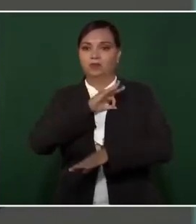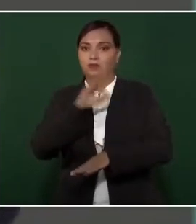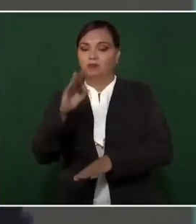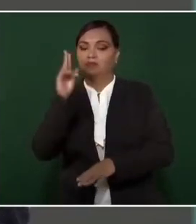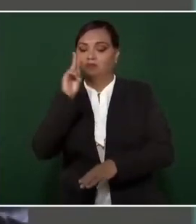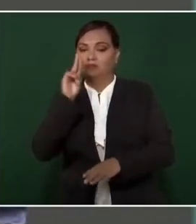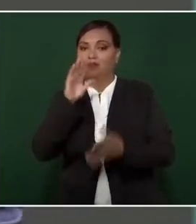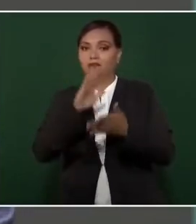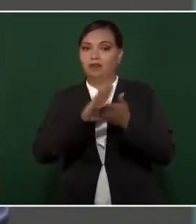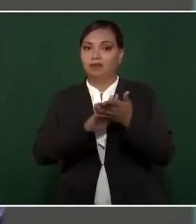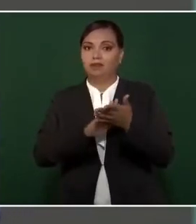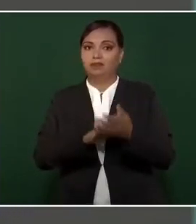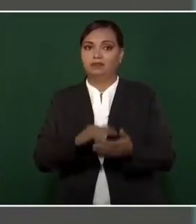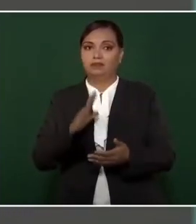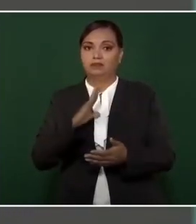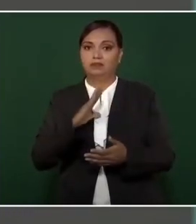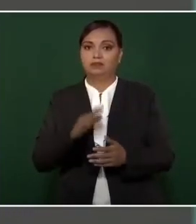probar.